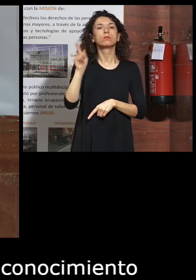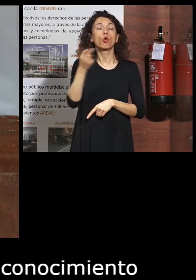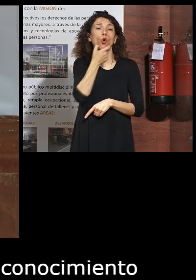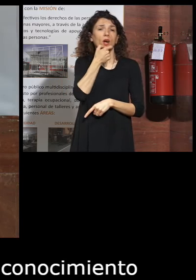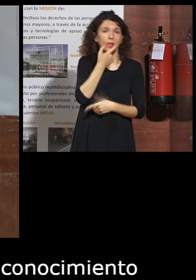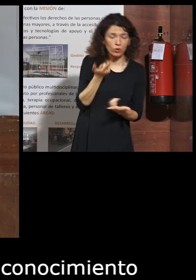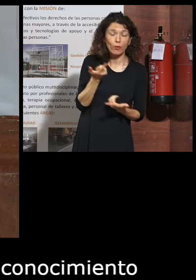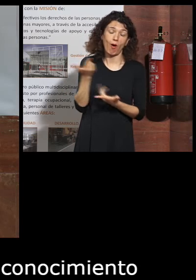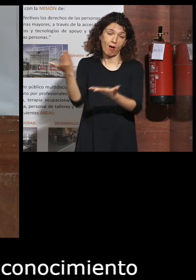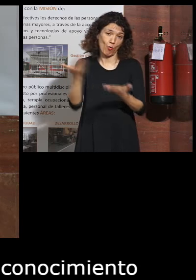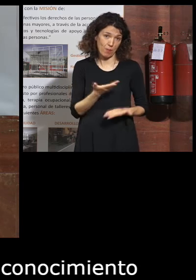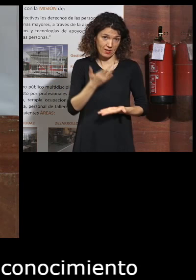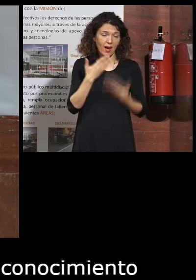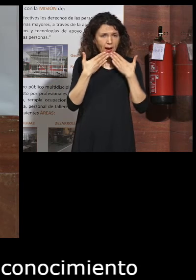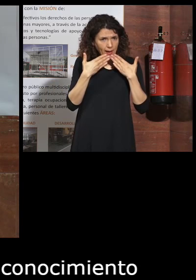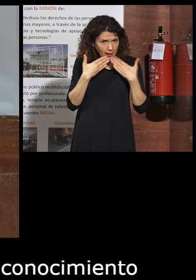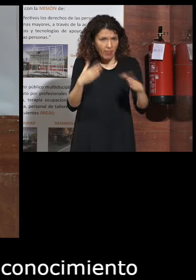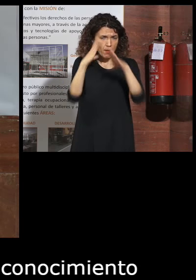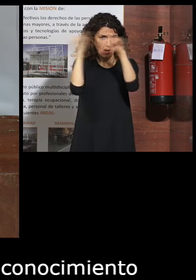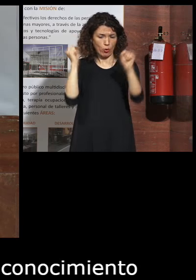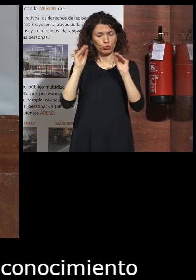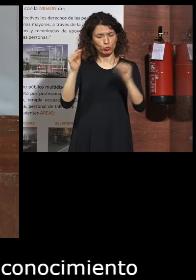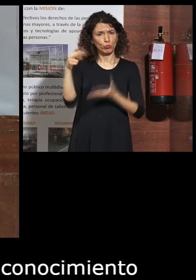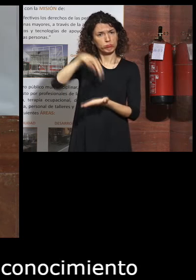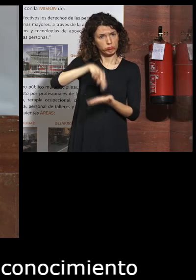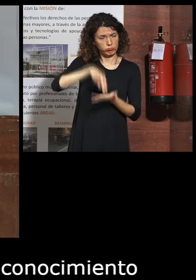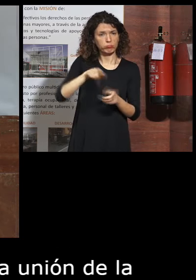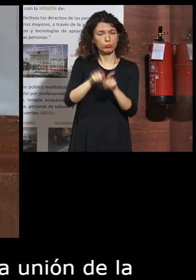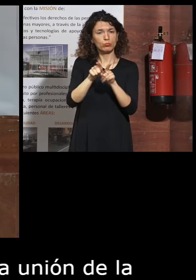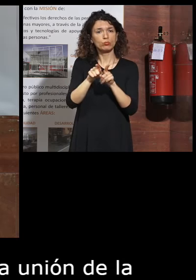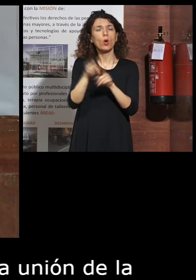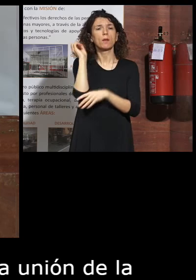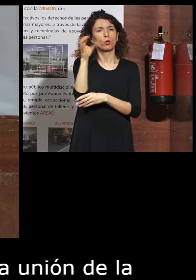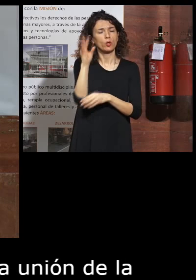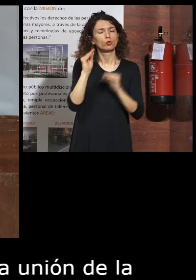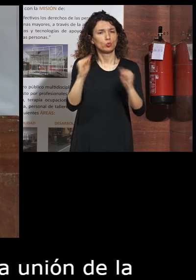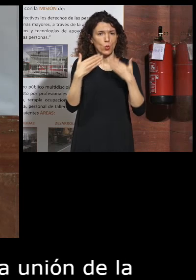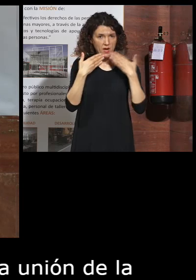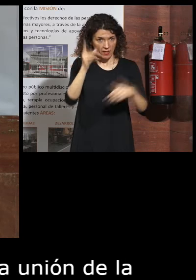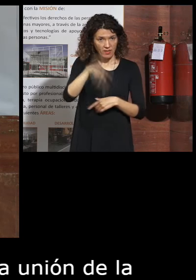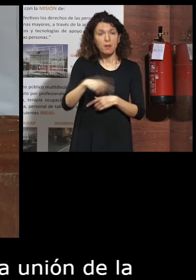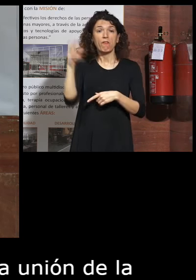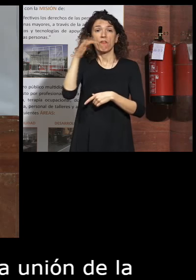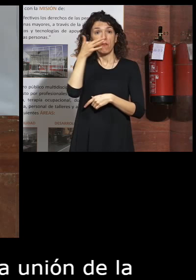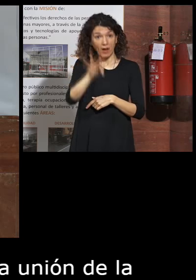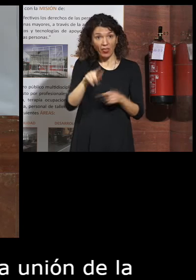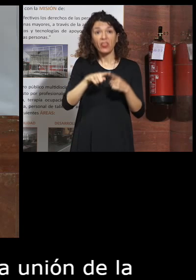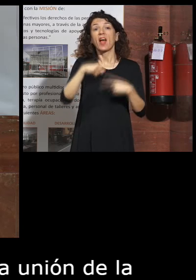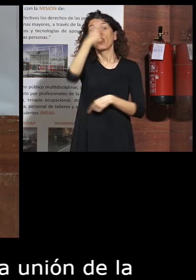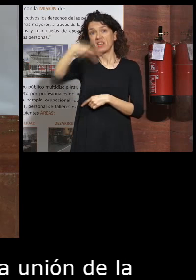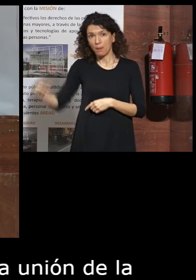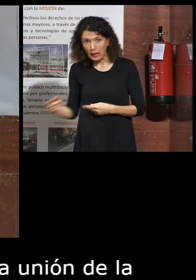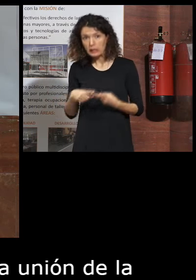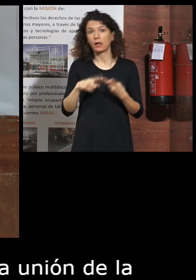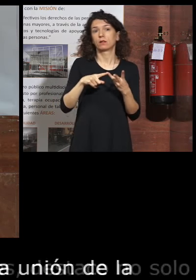Unido que hoy nos acompaña y que le agradecemos al embajador su copiosa exposición, sino también a Francia, a Dinamarca,